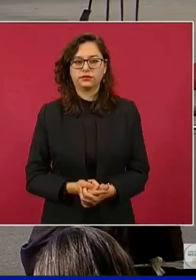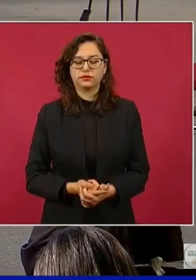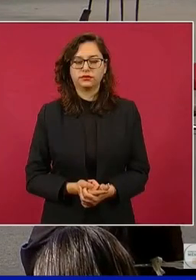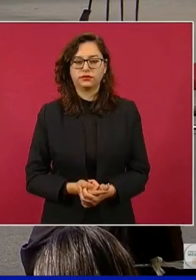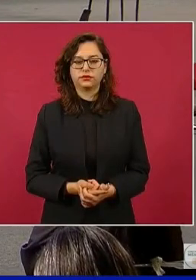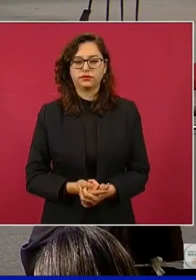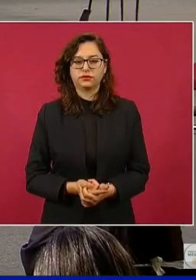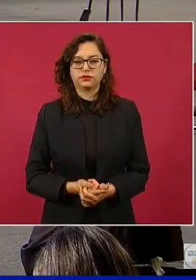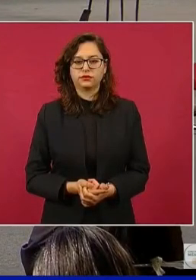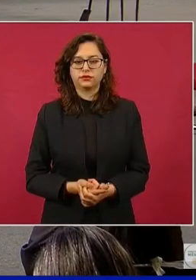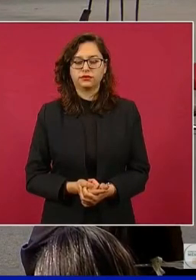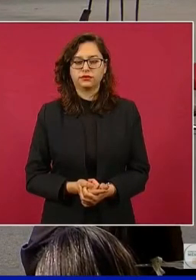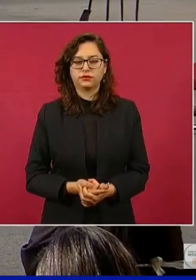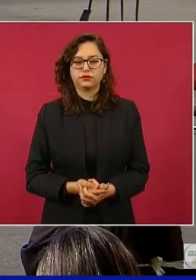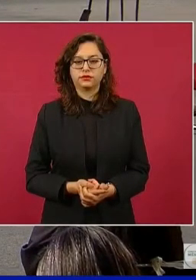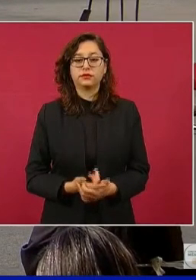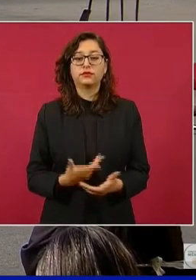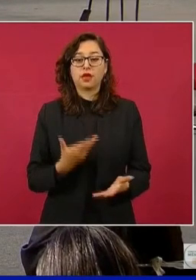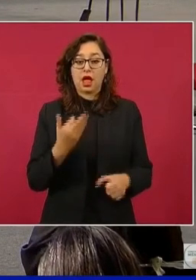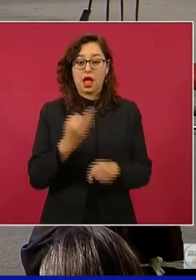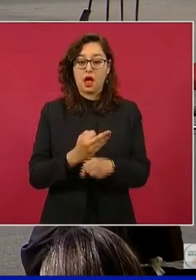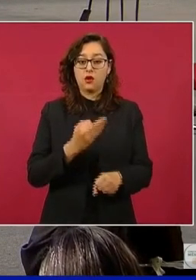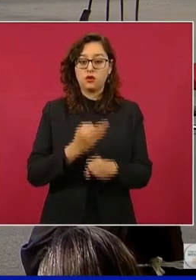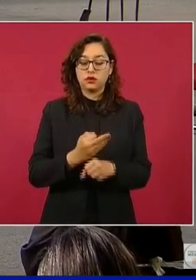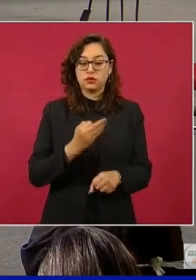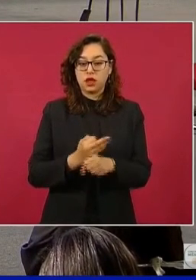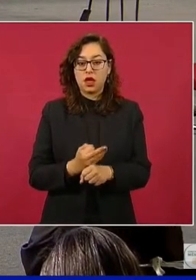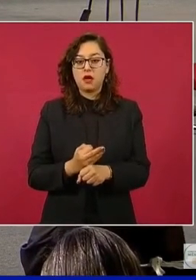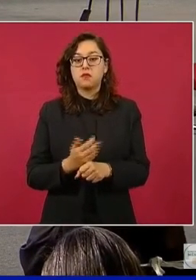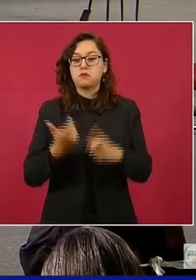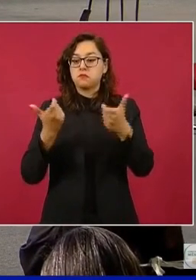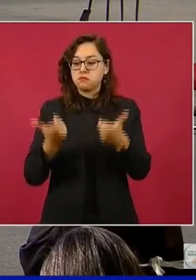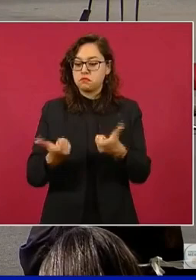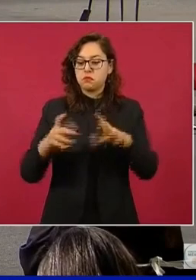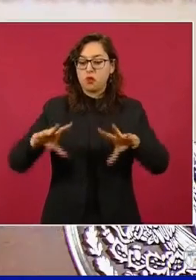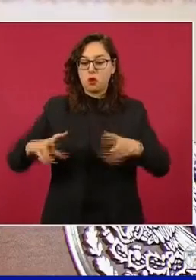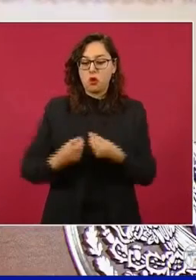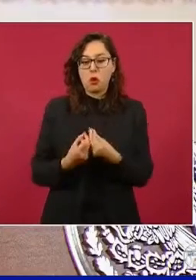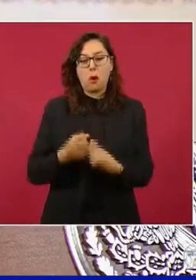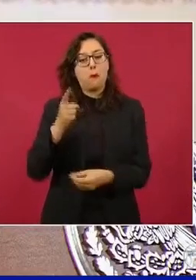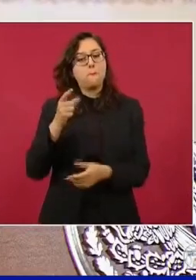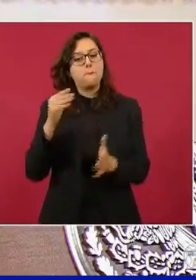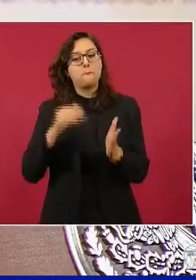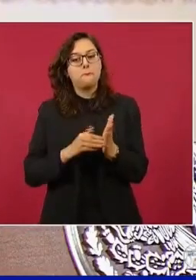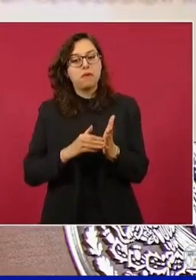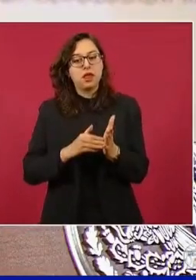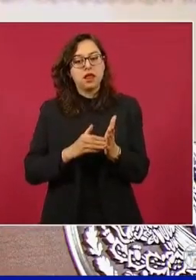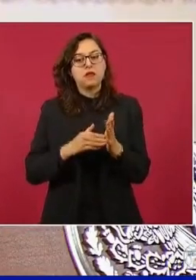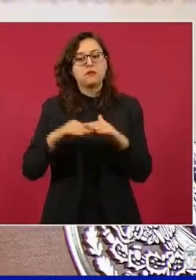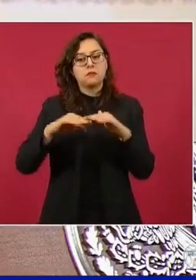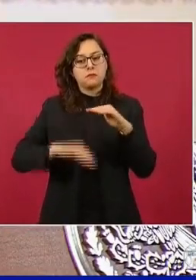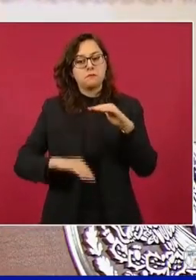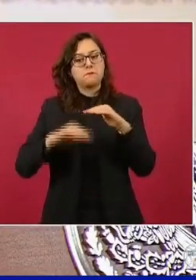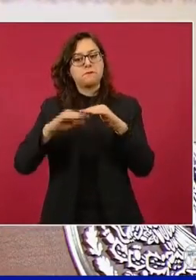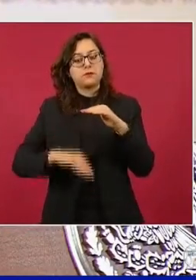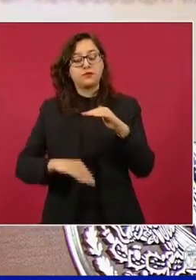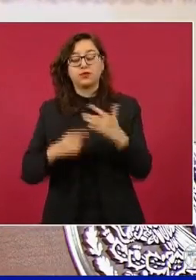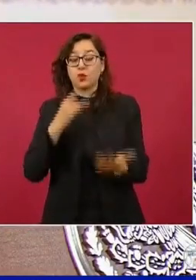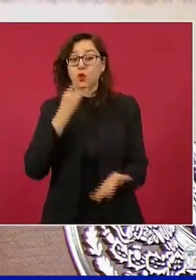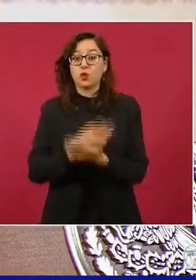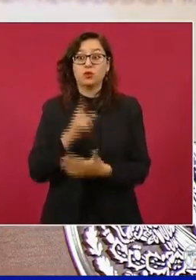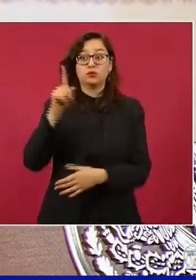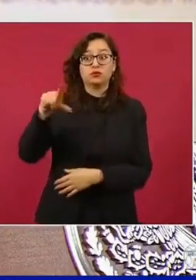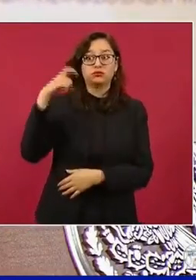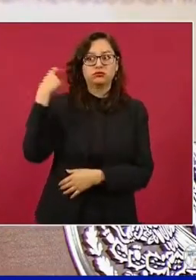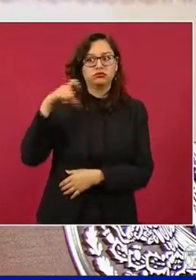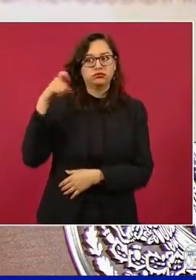50, mil 90 pesos. Ahorita en todos los casos por abajo de los mil pesos, solamente esta Cúmer en Querétaro,